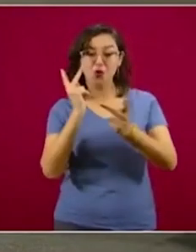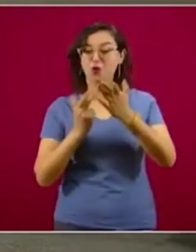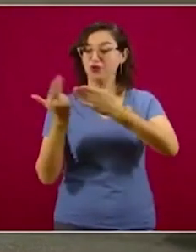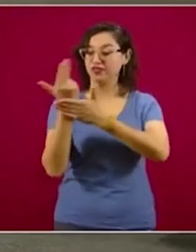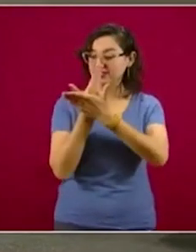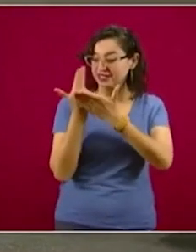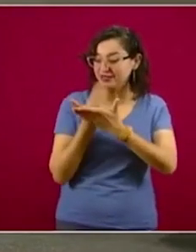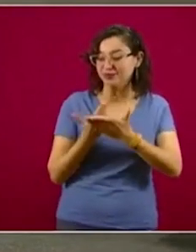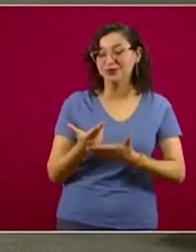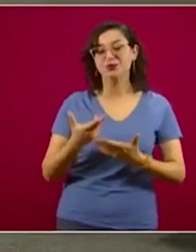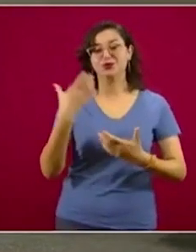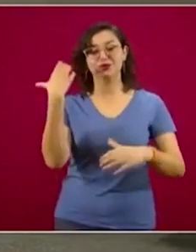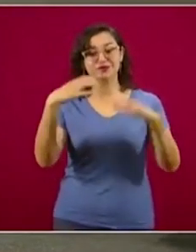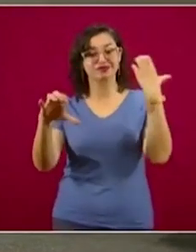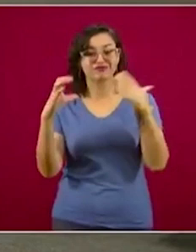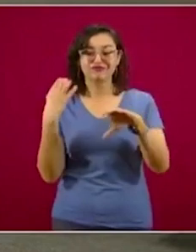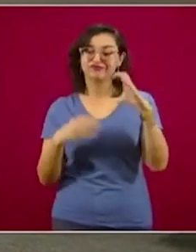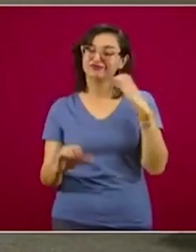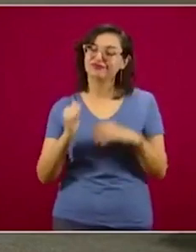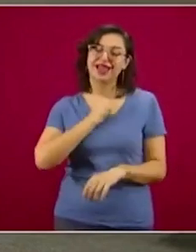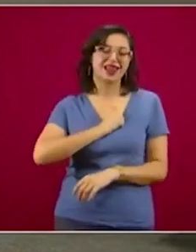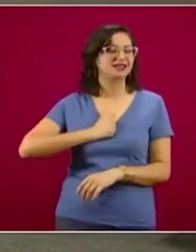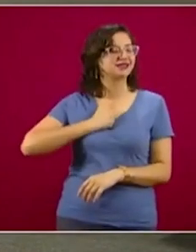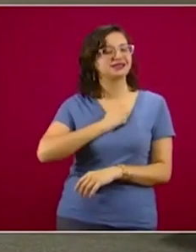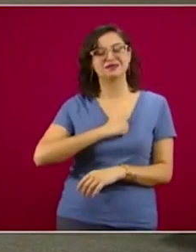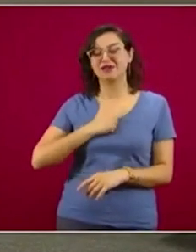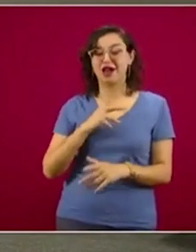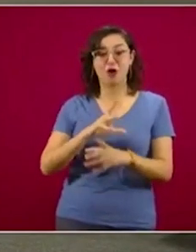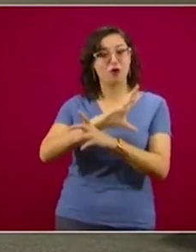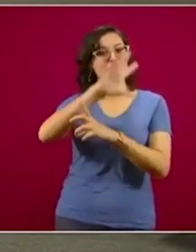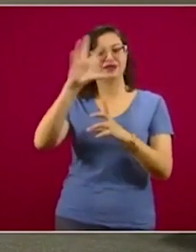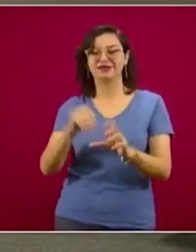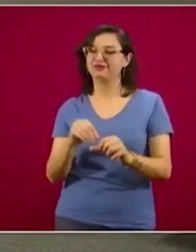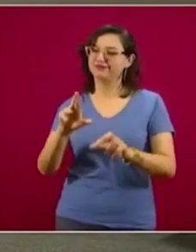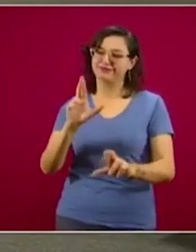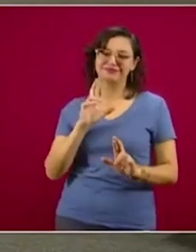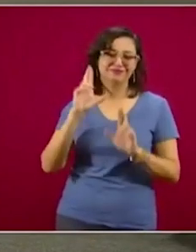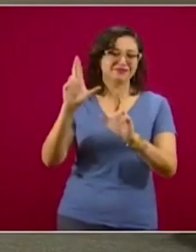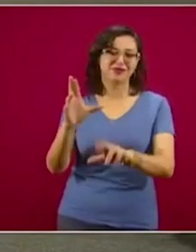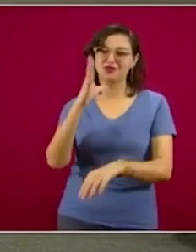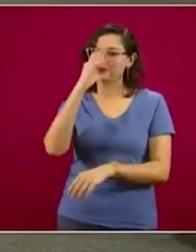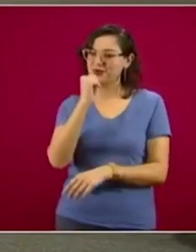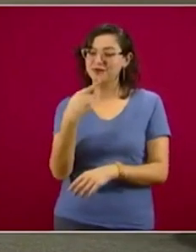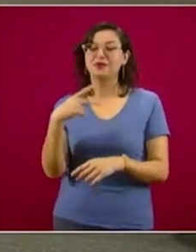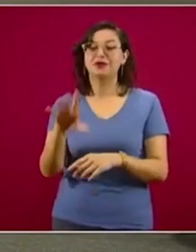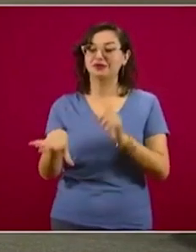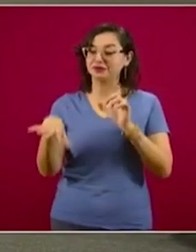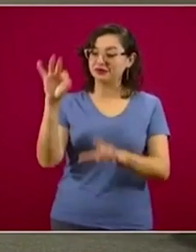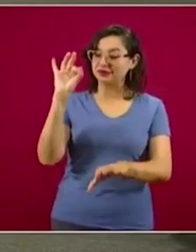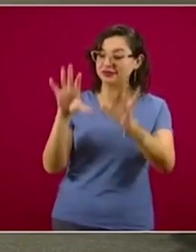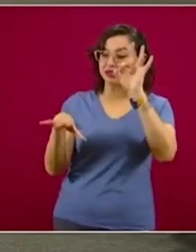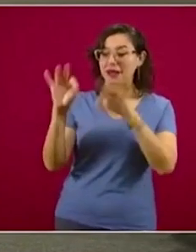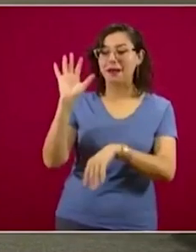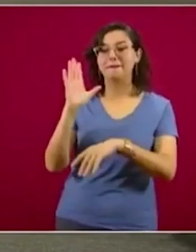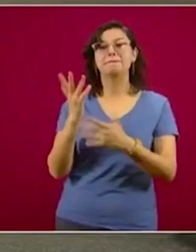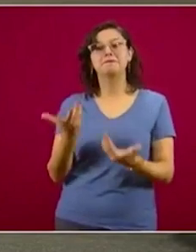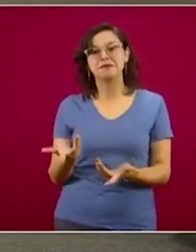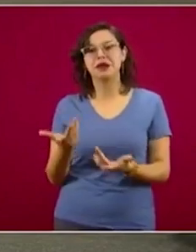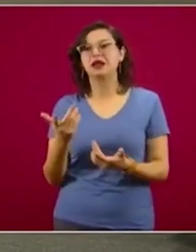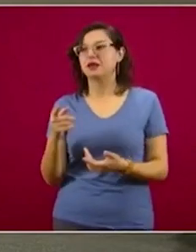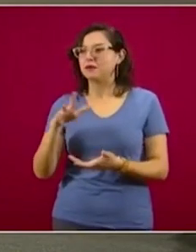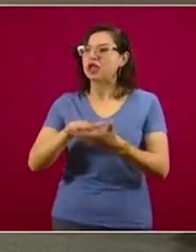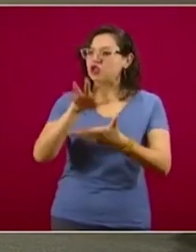comentarios, desafortunadamente no podemos atenderlos todos y cada uno, pero seleccionamos algunos que pueden ser más representativos